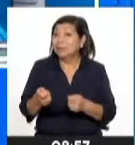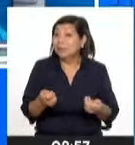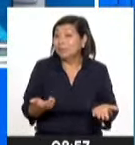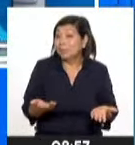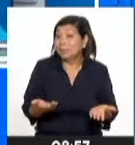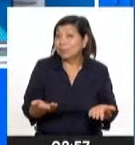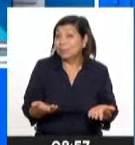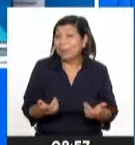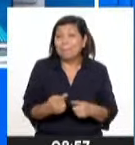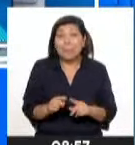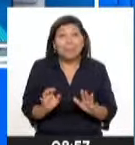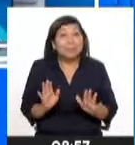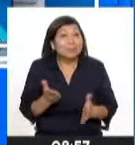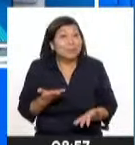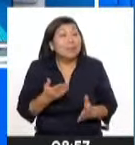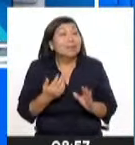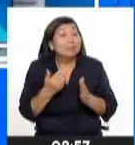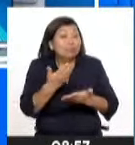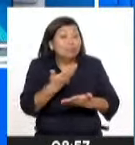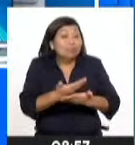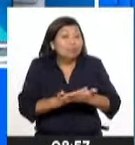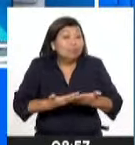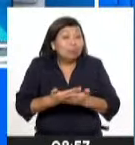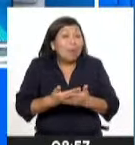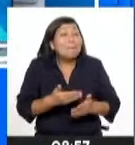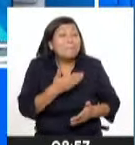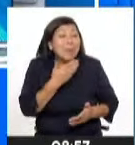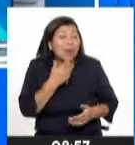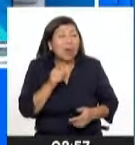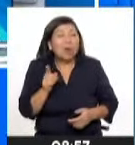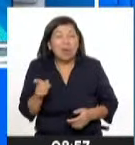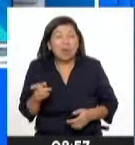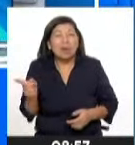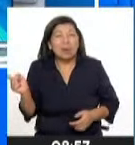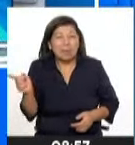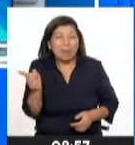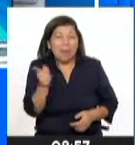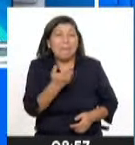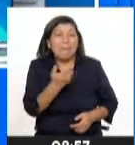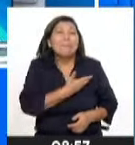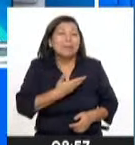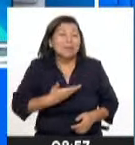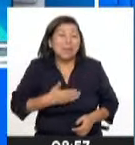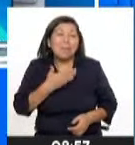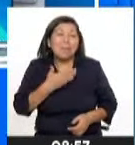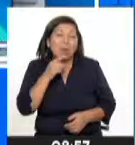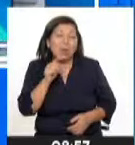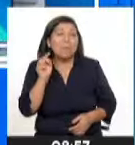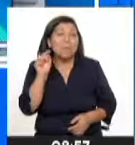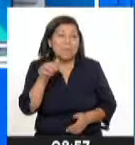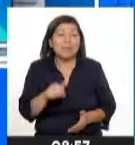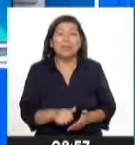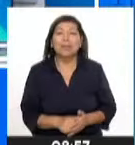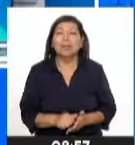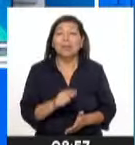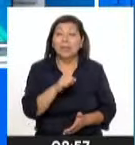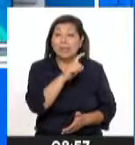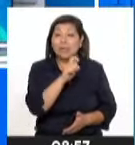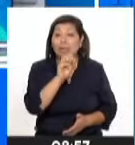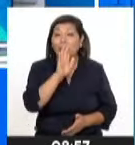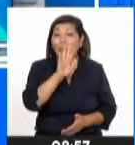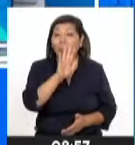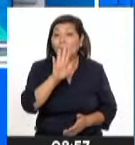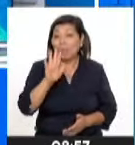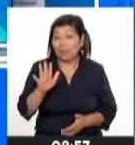constitucional y de normas legales y se consideró que era la mejor decisión la que se ha propuesto. Pero el artículo 155 de la